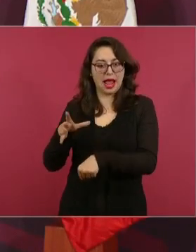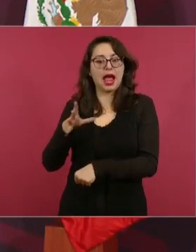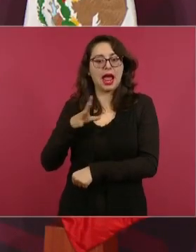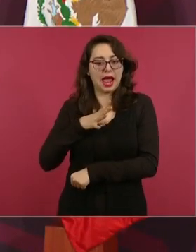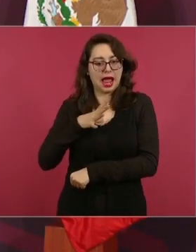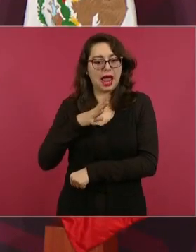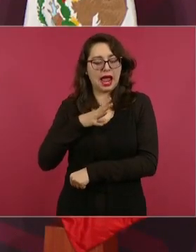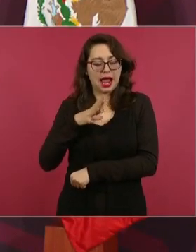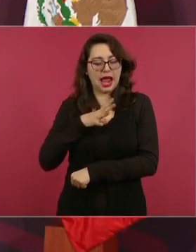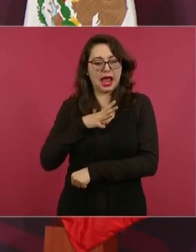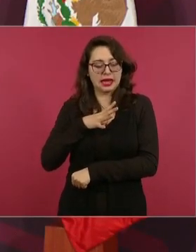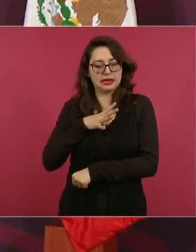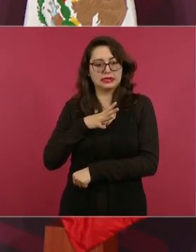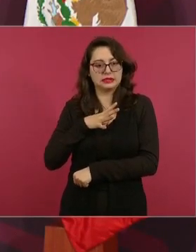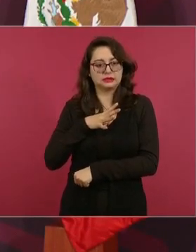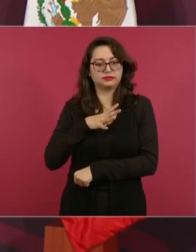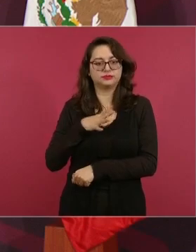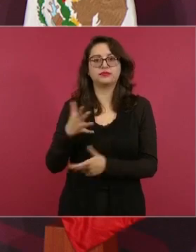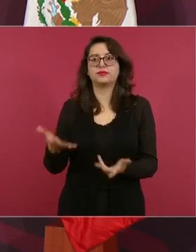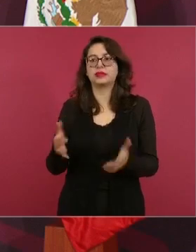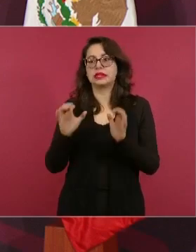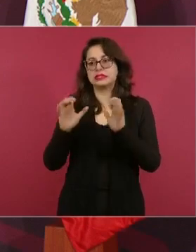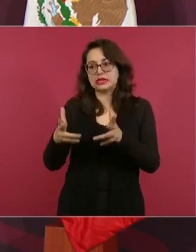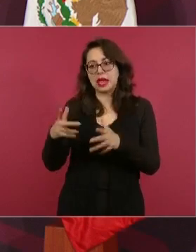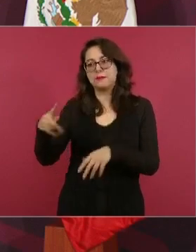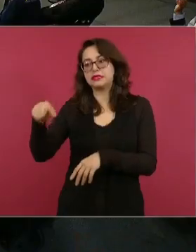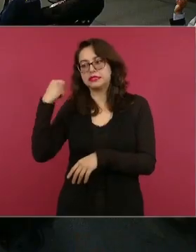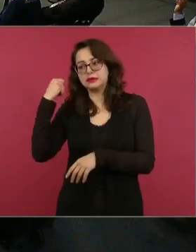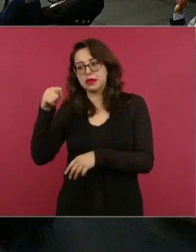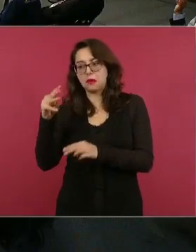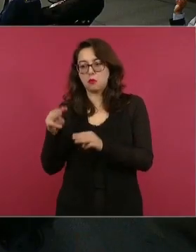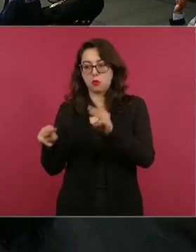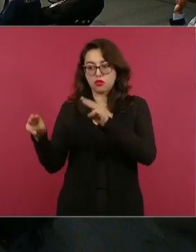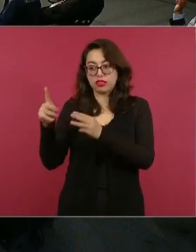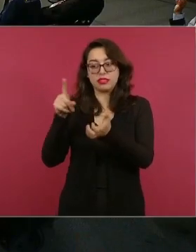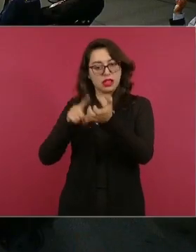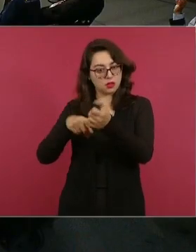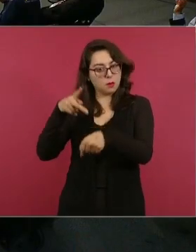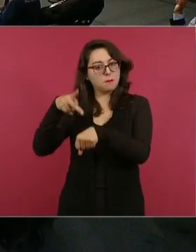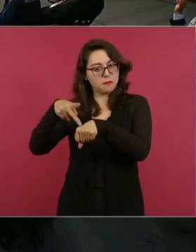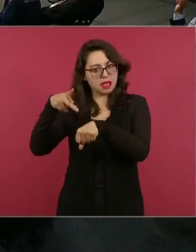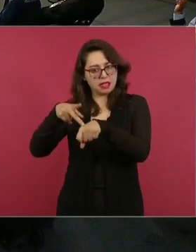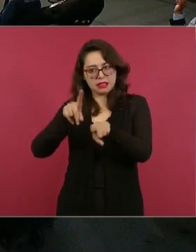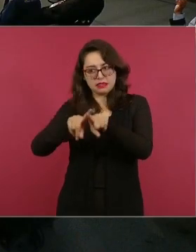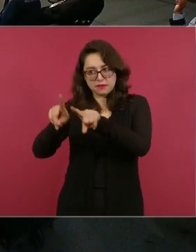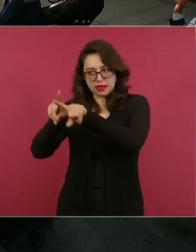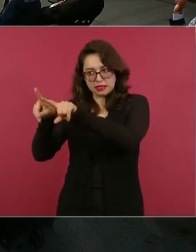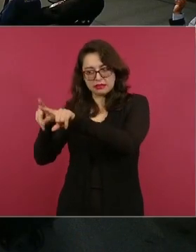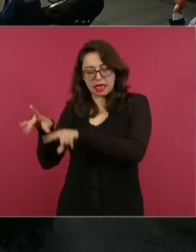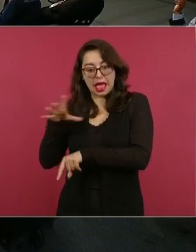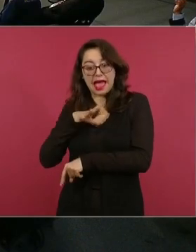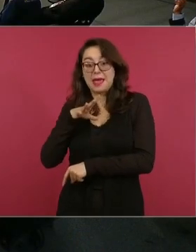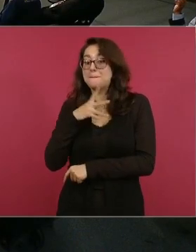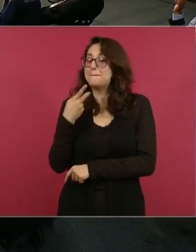en Chiapas lo mismo muchos cerros pero la piedra